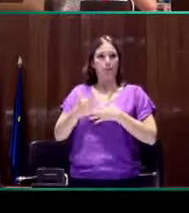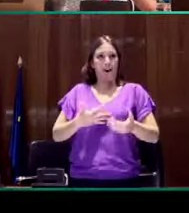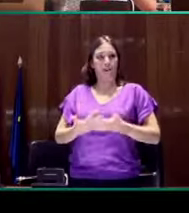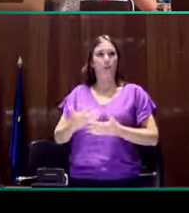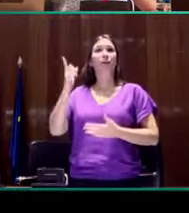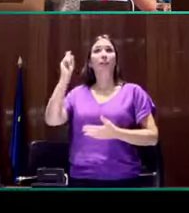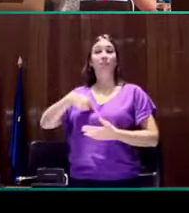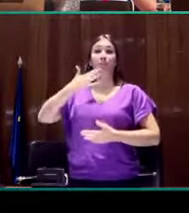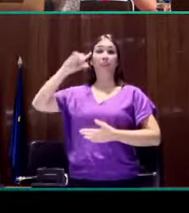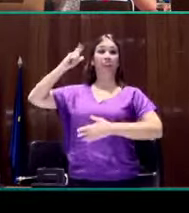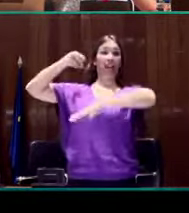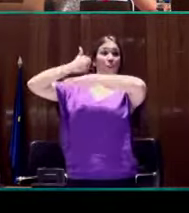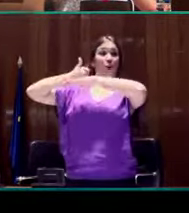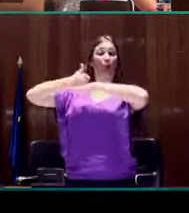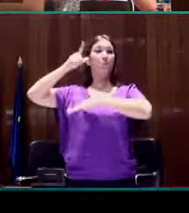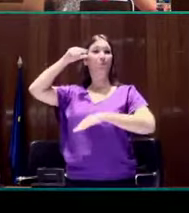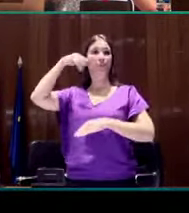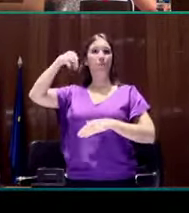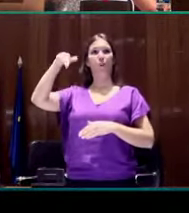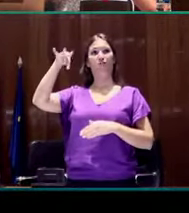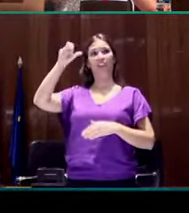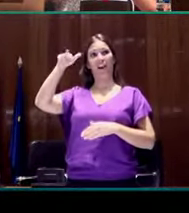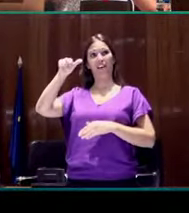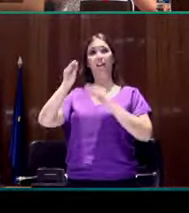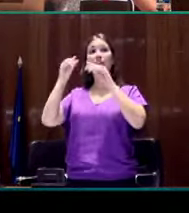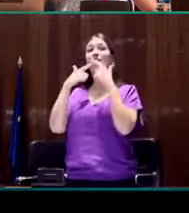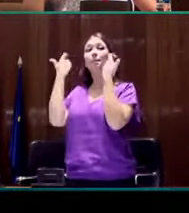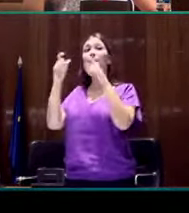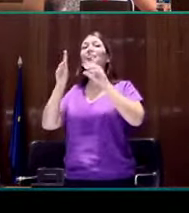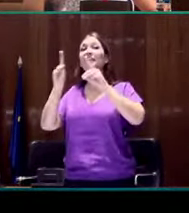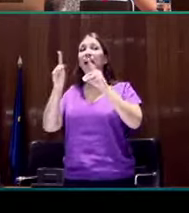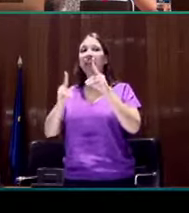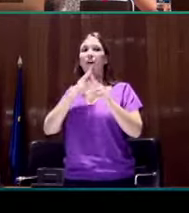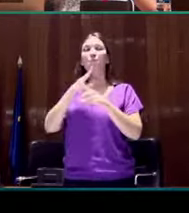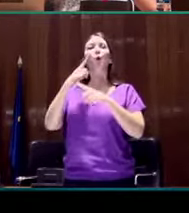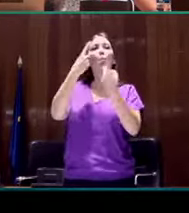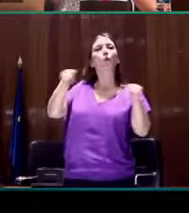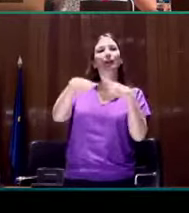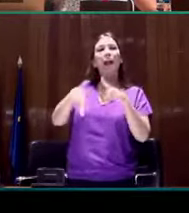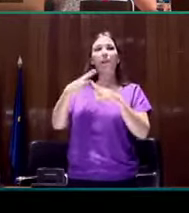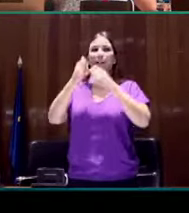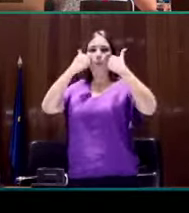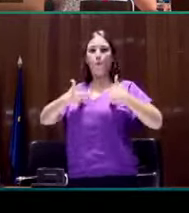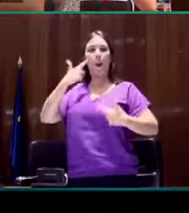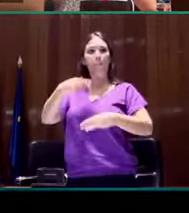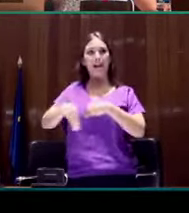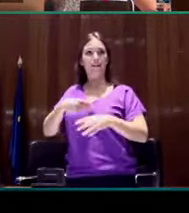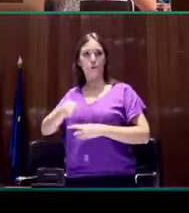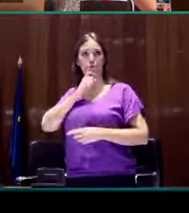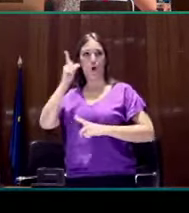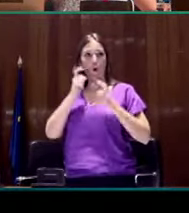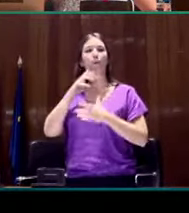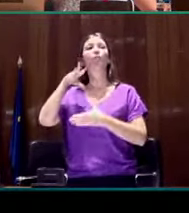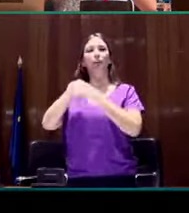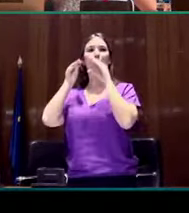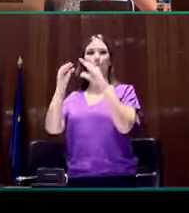dirección de la doctora Fontal Merillas, del Departamento de Didáctica de la Expresión Musical, Plástica y Corporal, de la propia